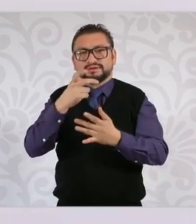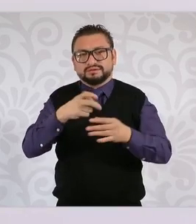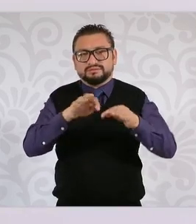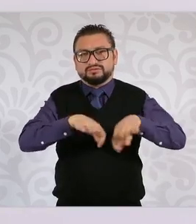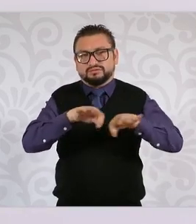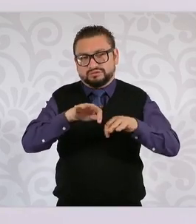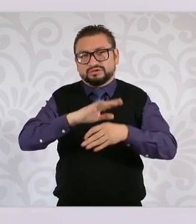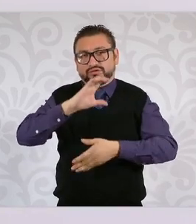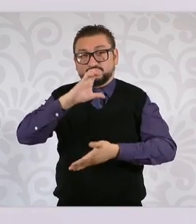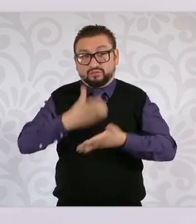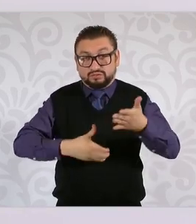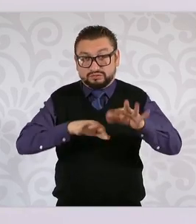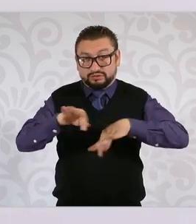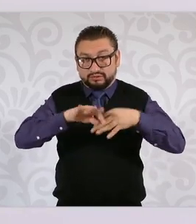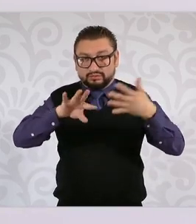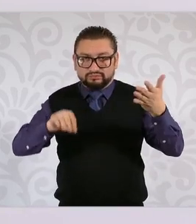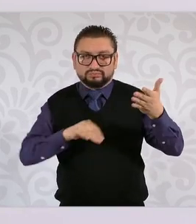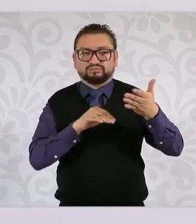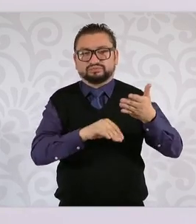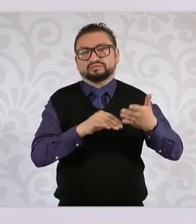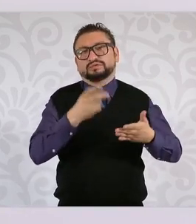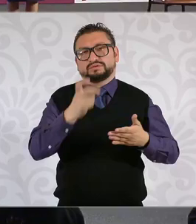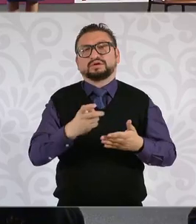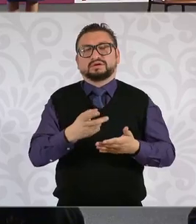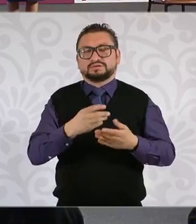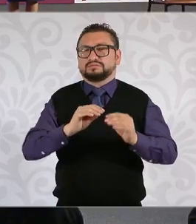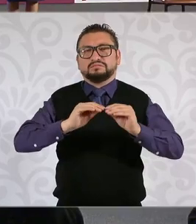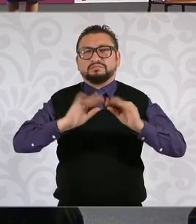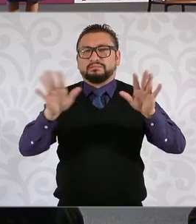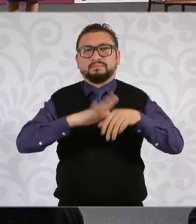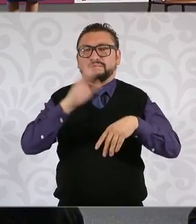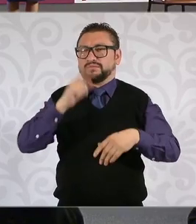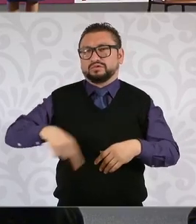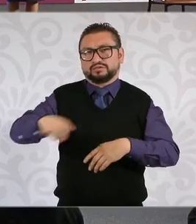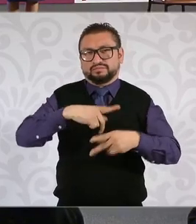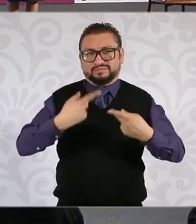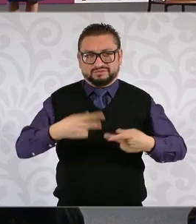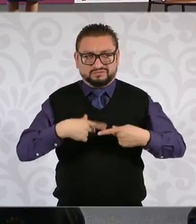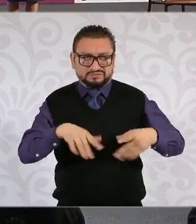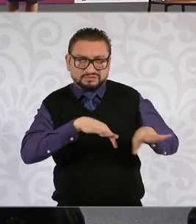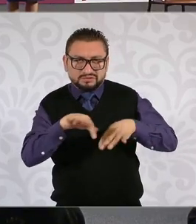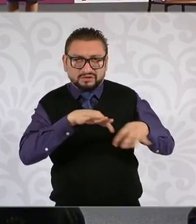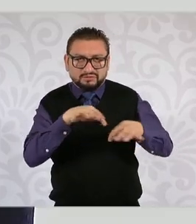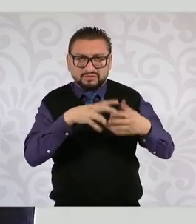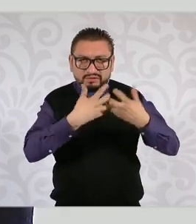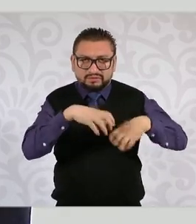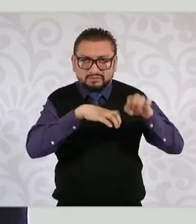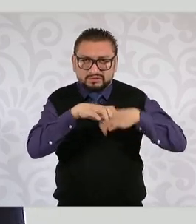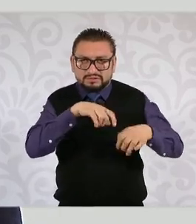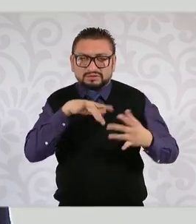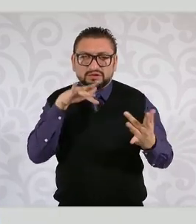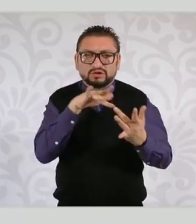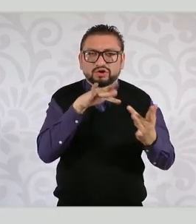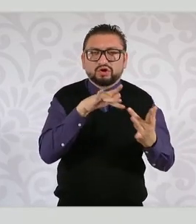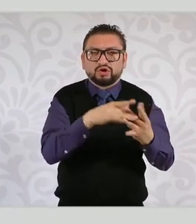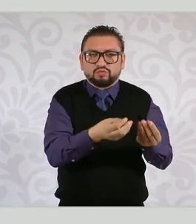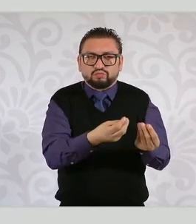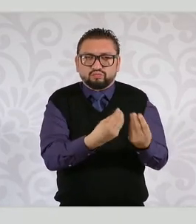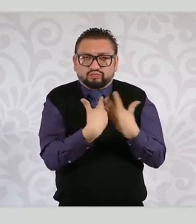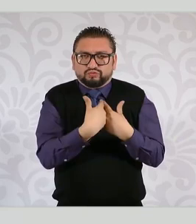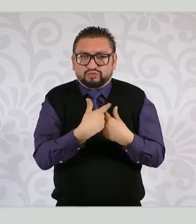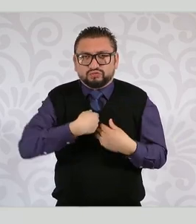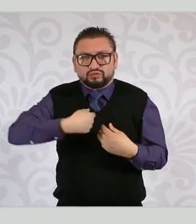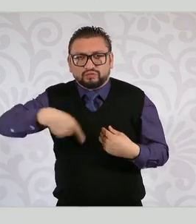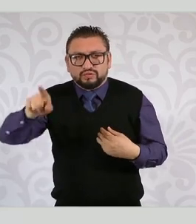del contrato de trabajo. Con ello habrá muchísima más claridad para las y los trabajadores de los mecanismos de asignación de los